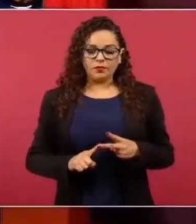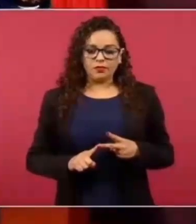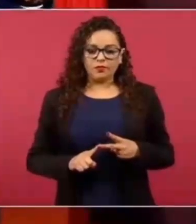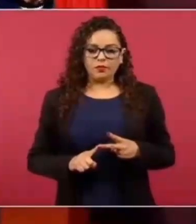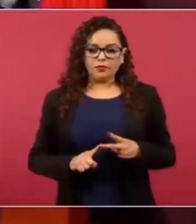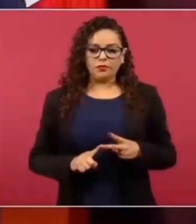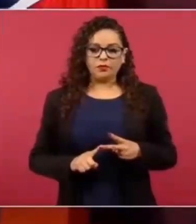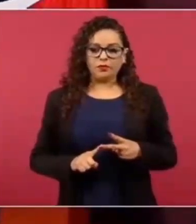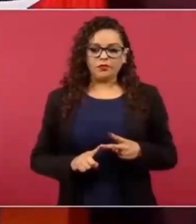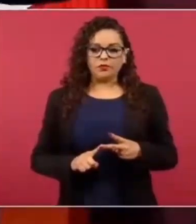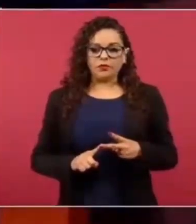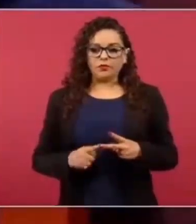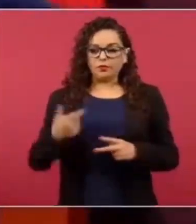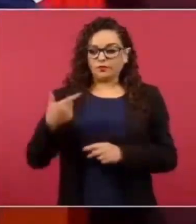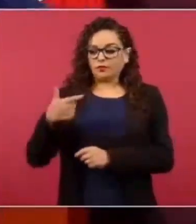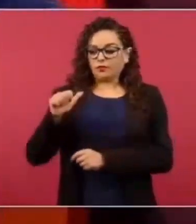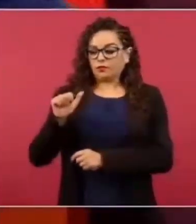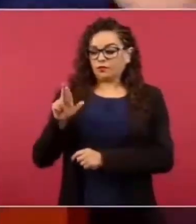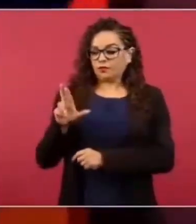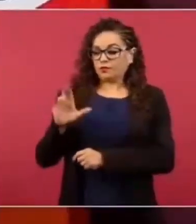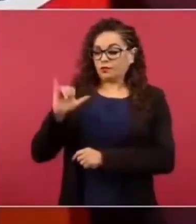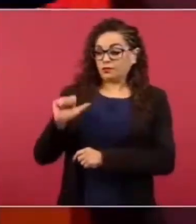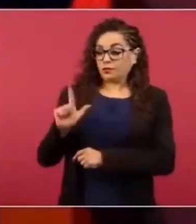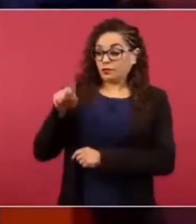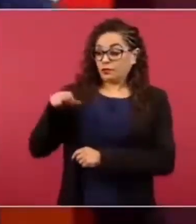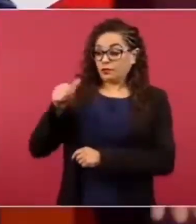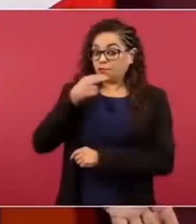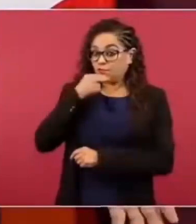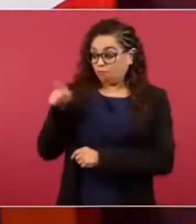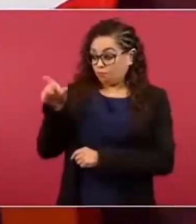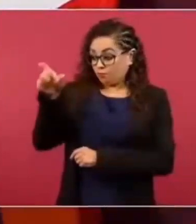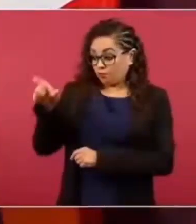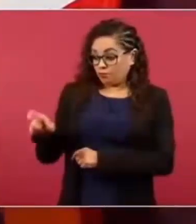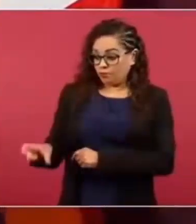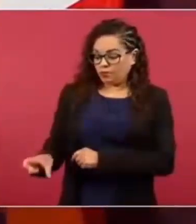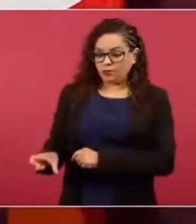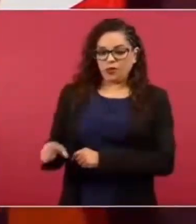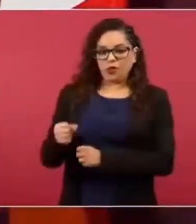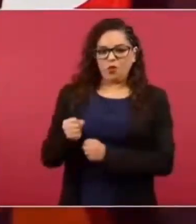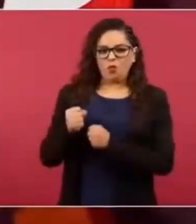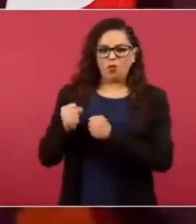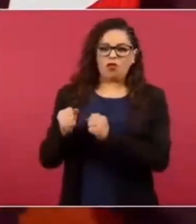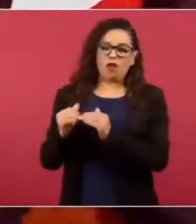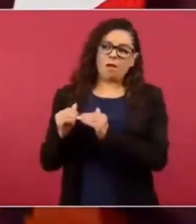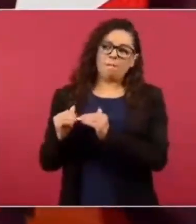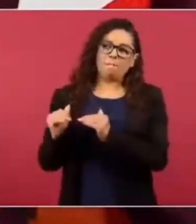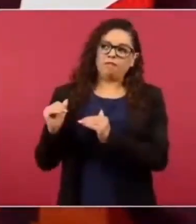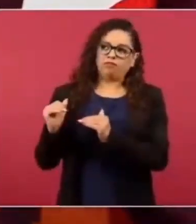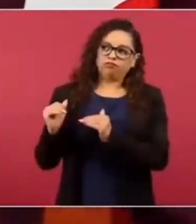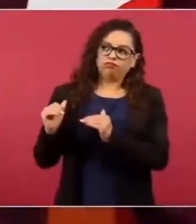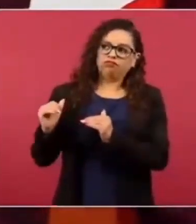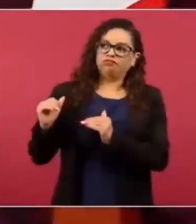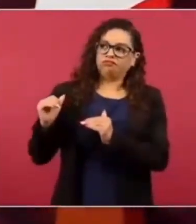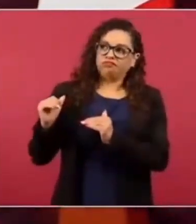porque sabía de cosas